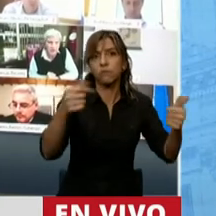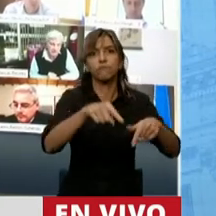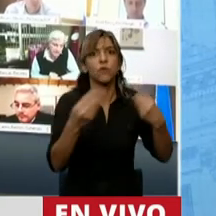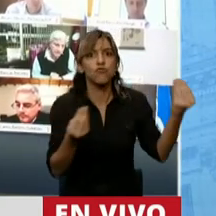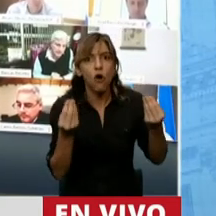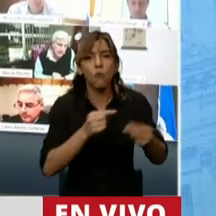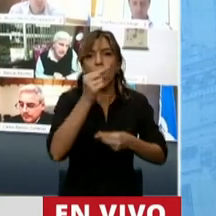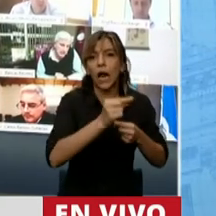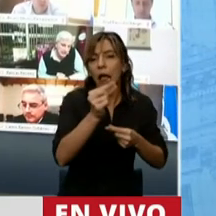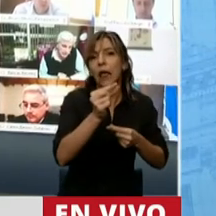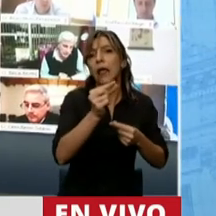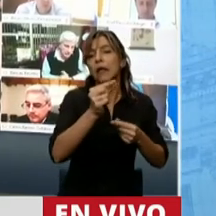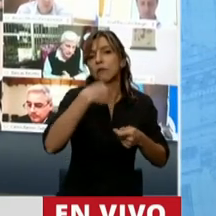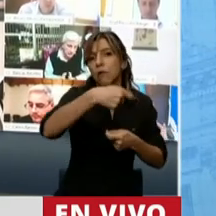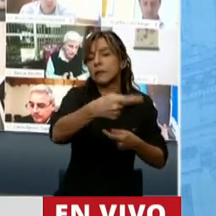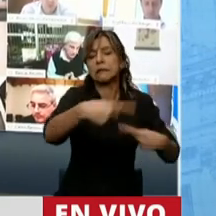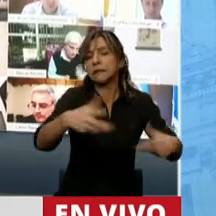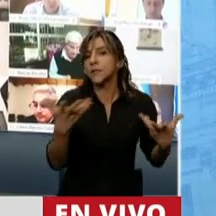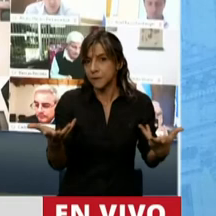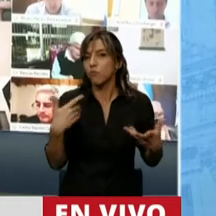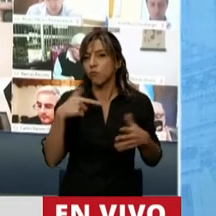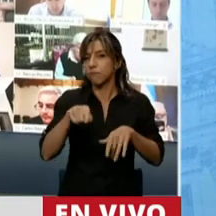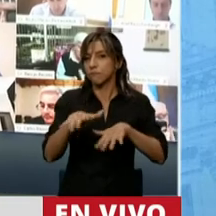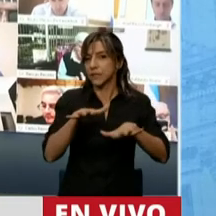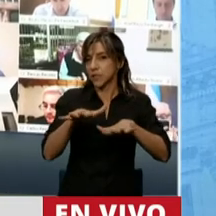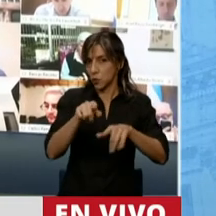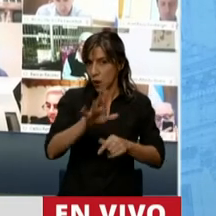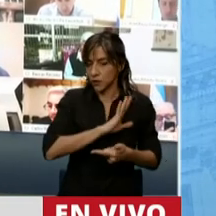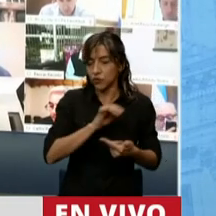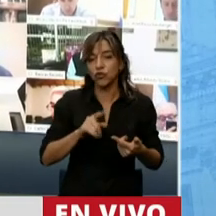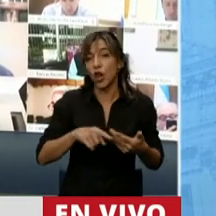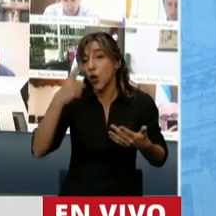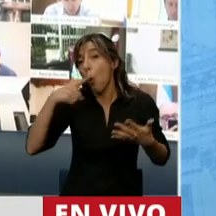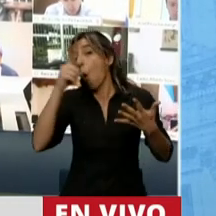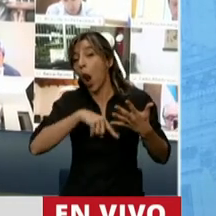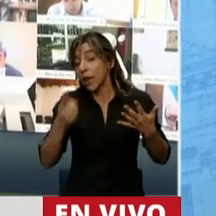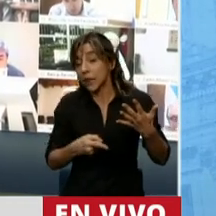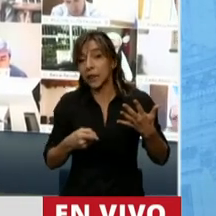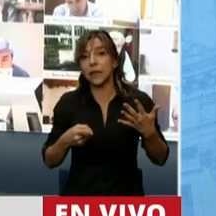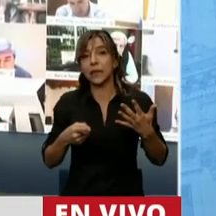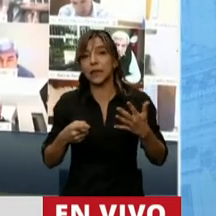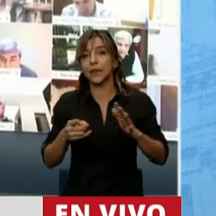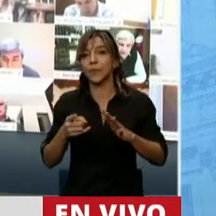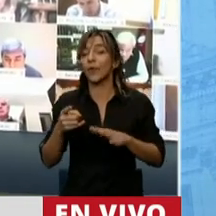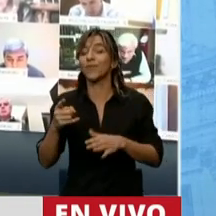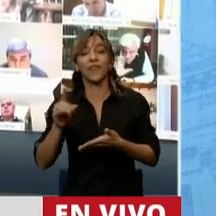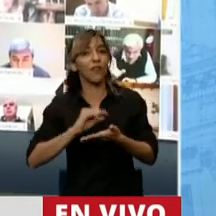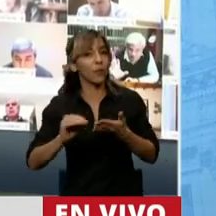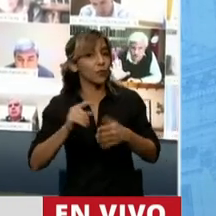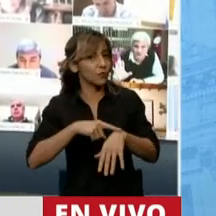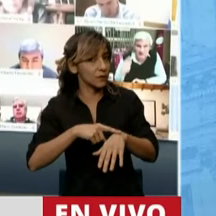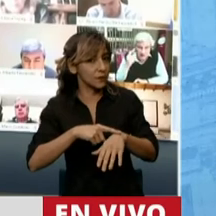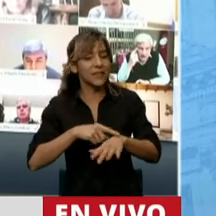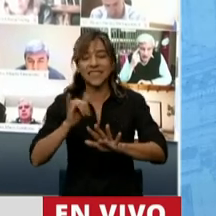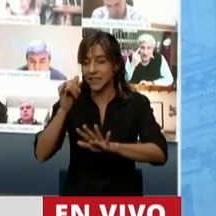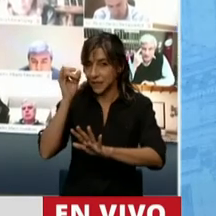que hizo uso de la cuadra de Luis Contigiani. Y por último, una sugerencia, para finalizar, termino, presidente. Sí, sí, sí, lo